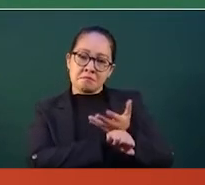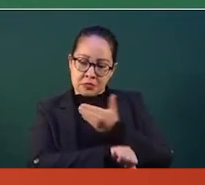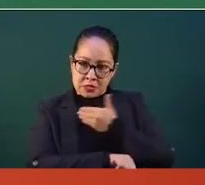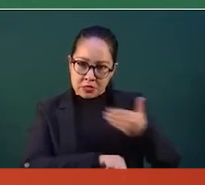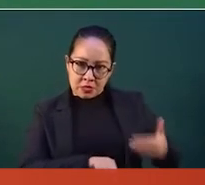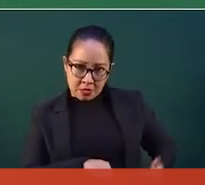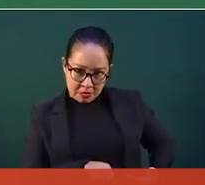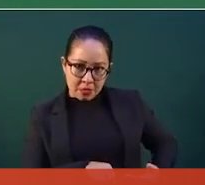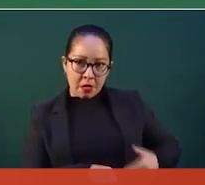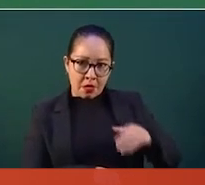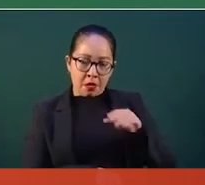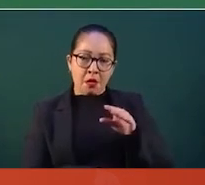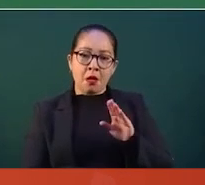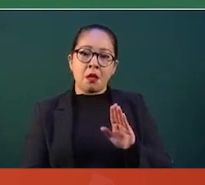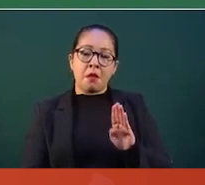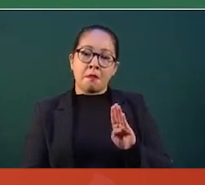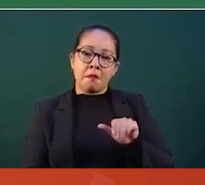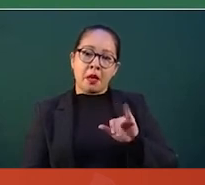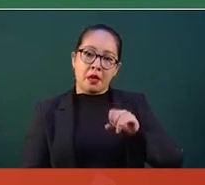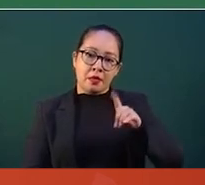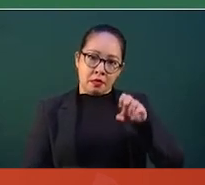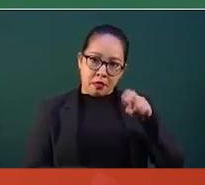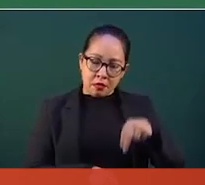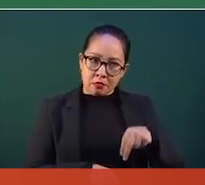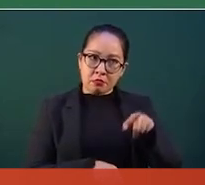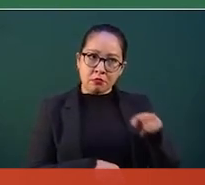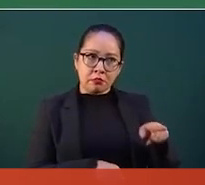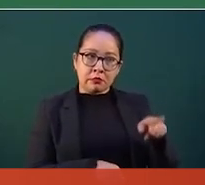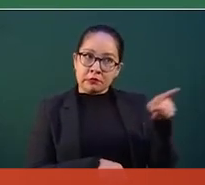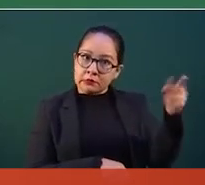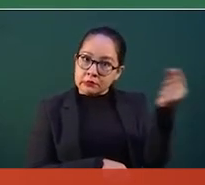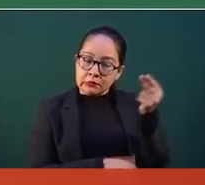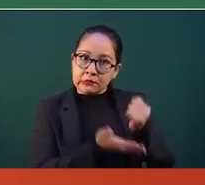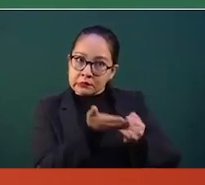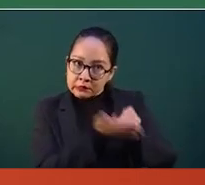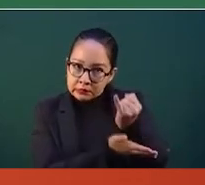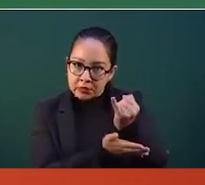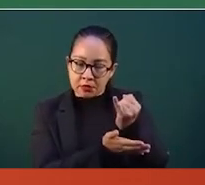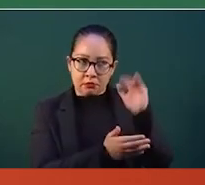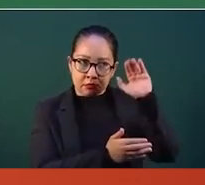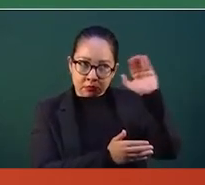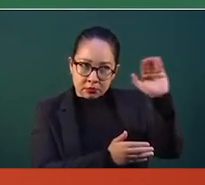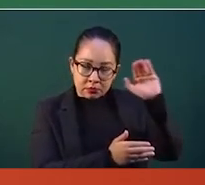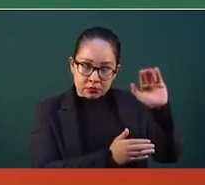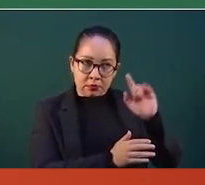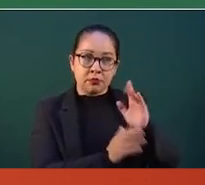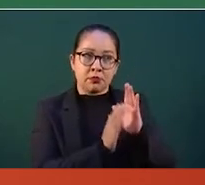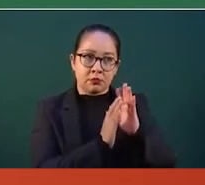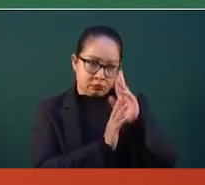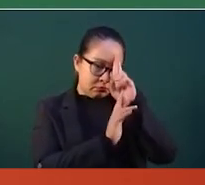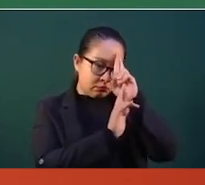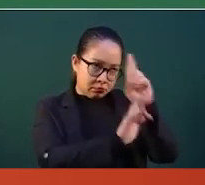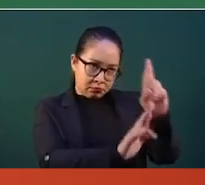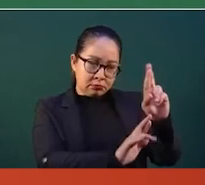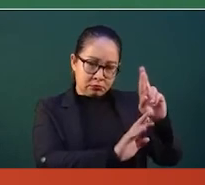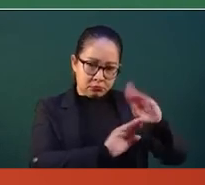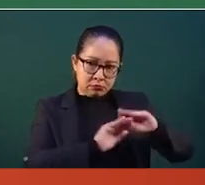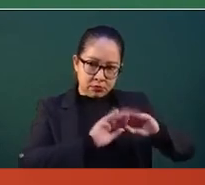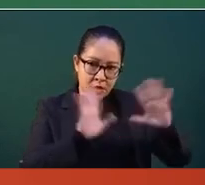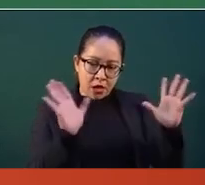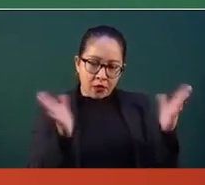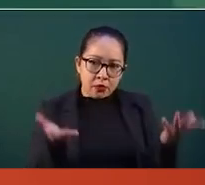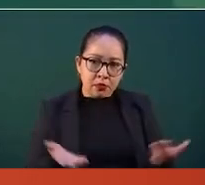desde ningún punto de vista